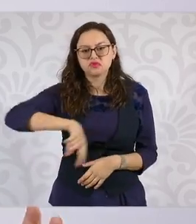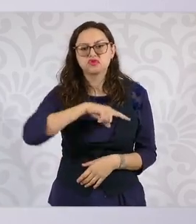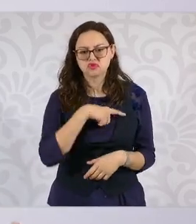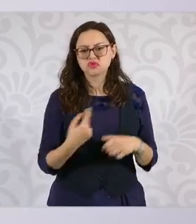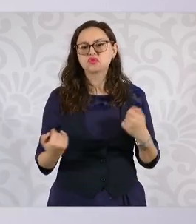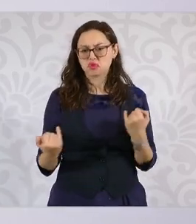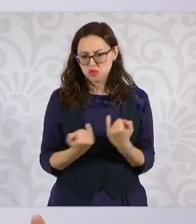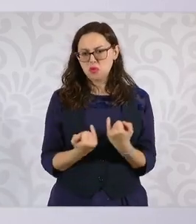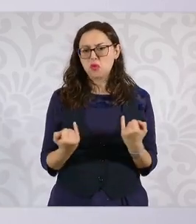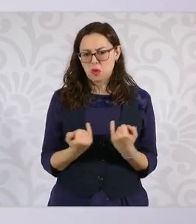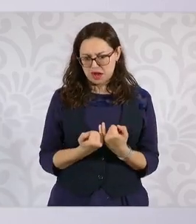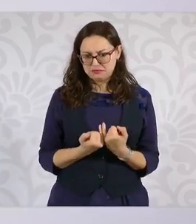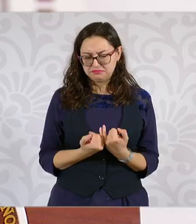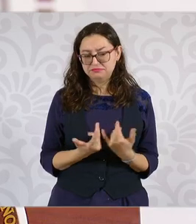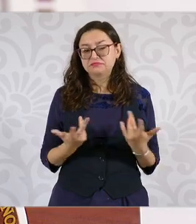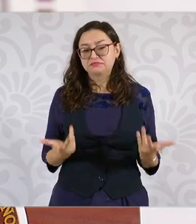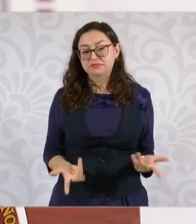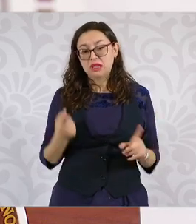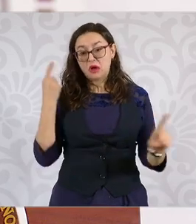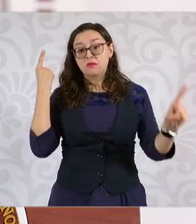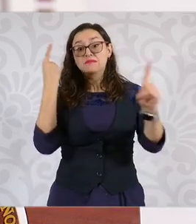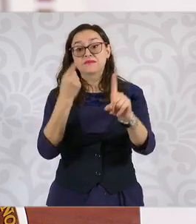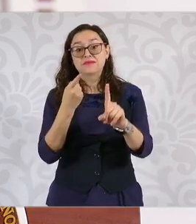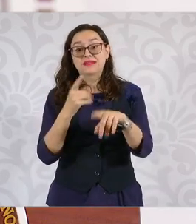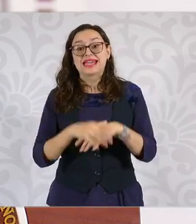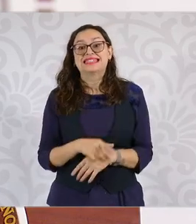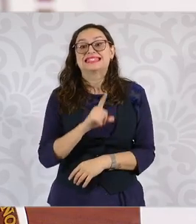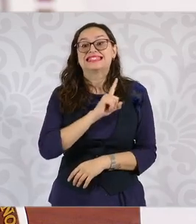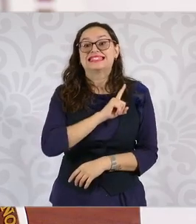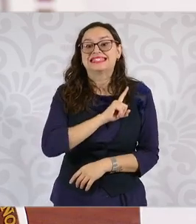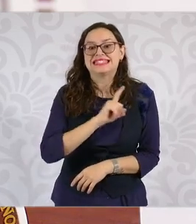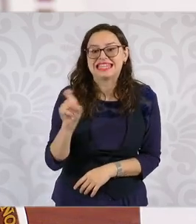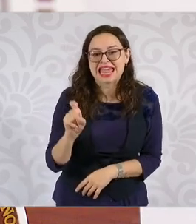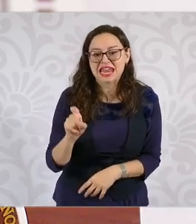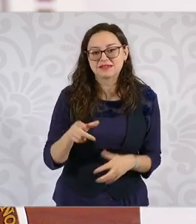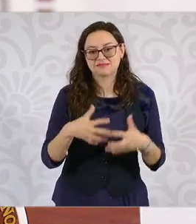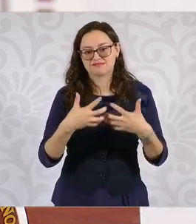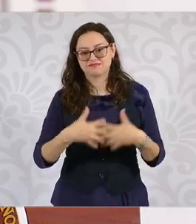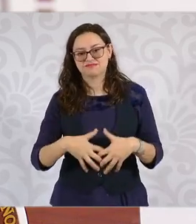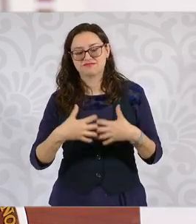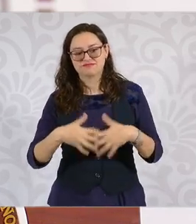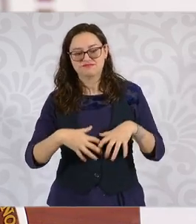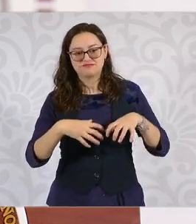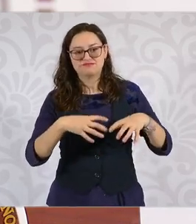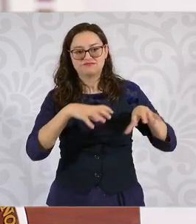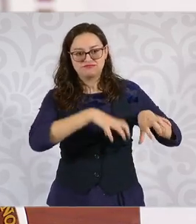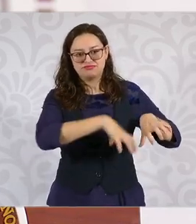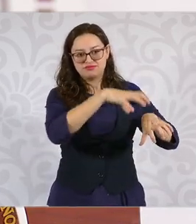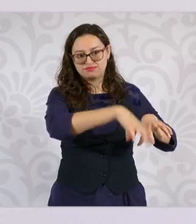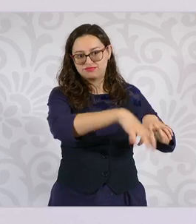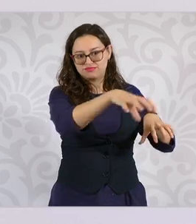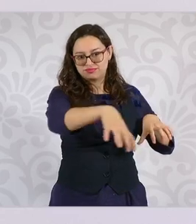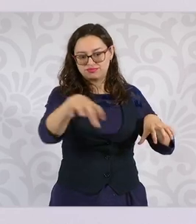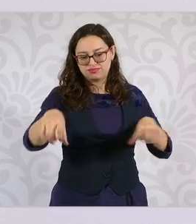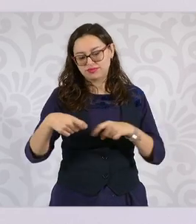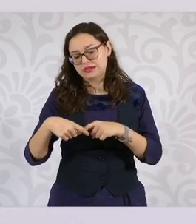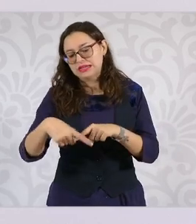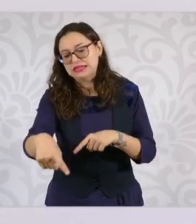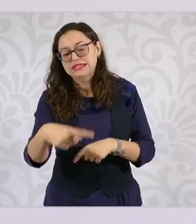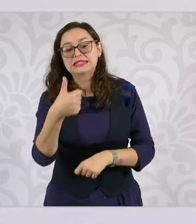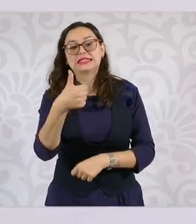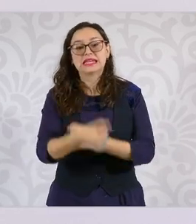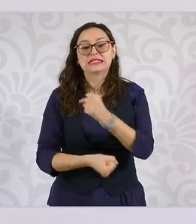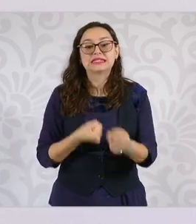en donde queremos que se creen 100 parques industriales en el país para los próximos seis años,